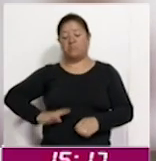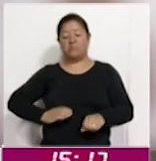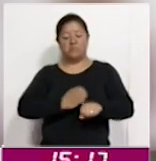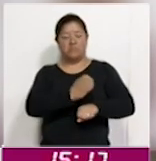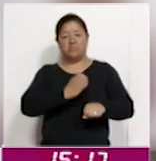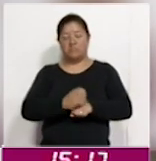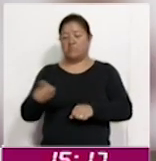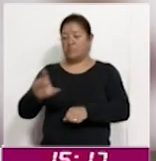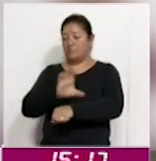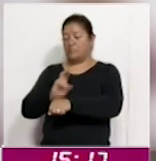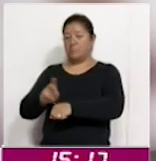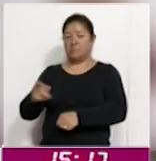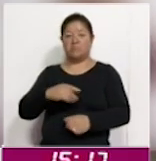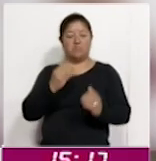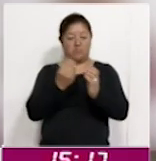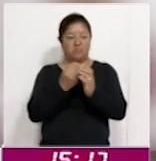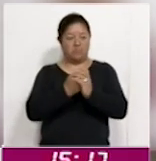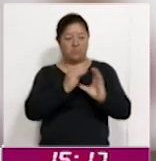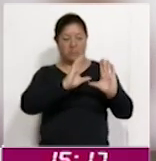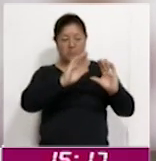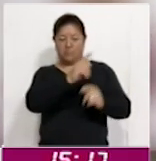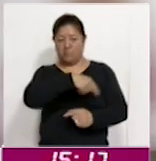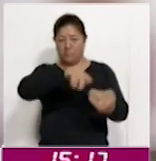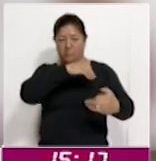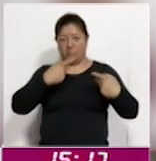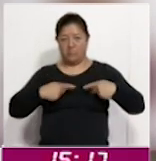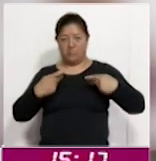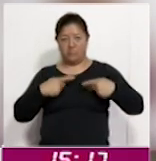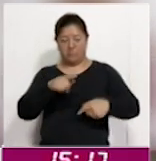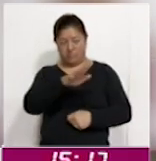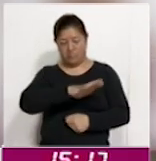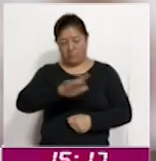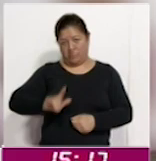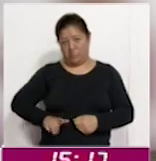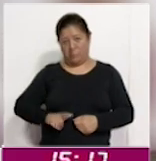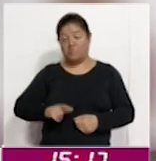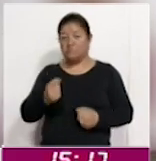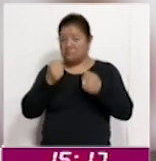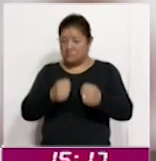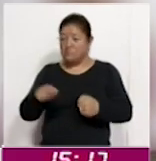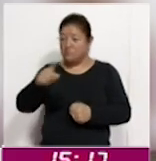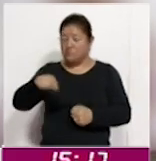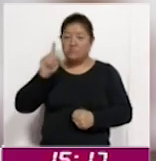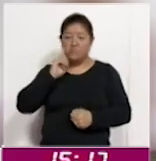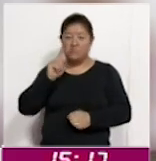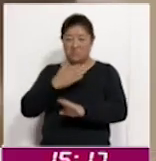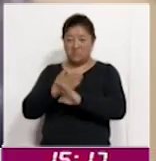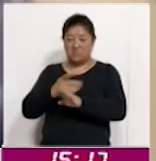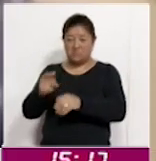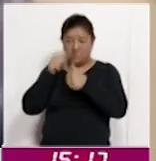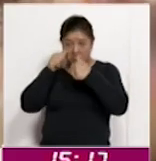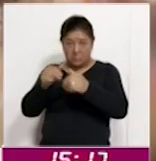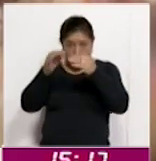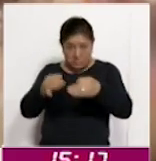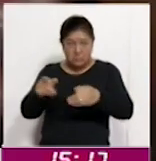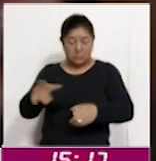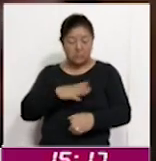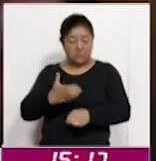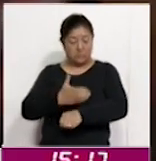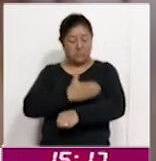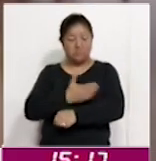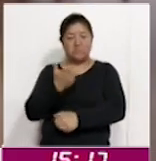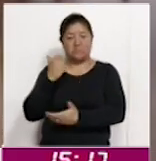capacitaciones para las personas servidoras públicas, garantizar que las mujeres en situación de violencia reciban atención adecuada. Acompañar con